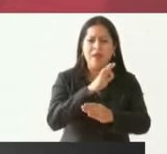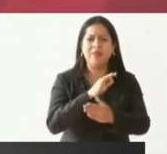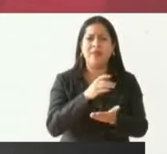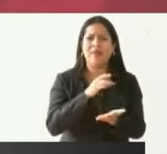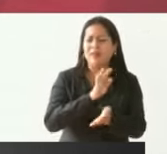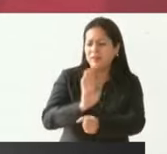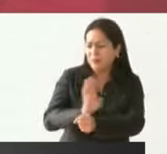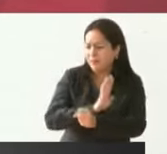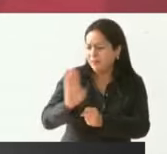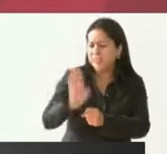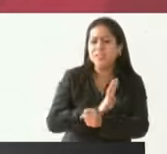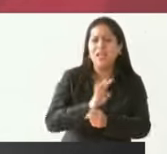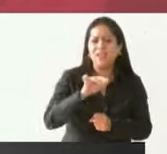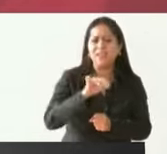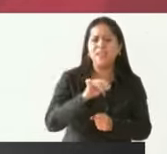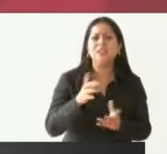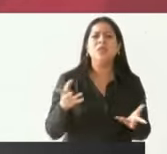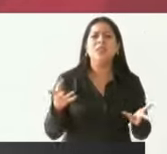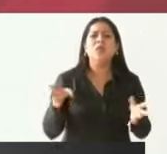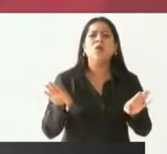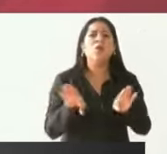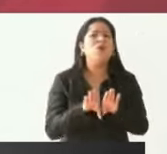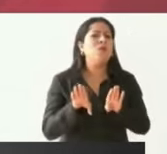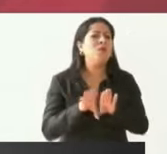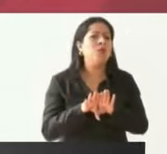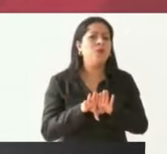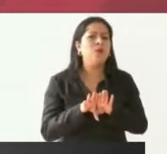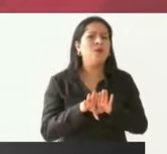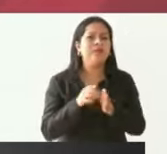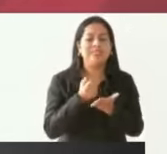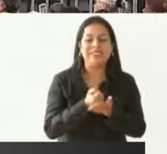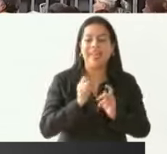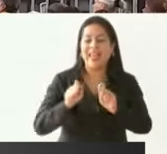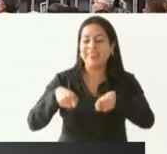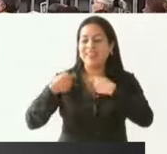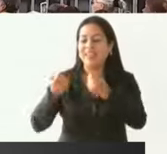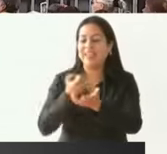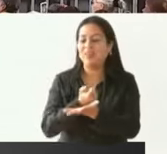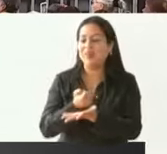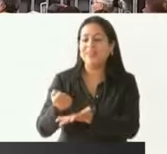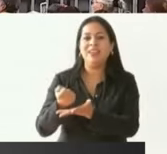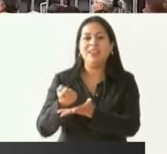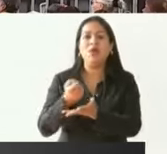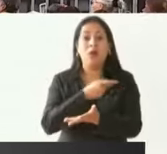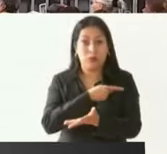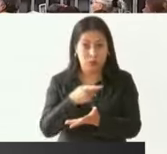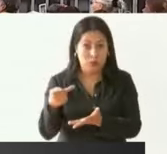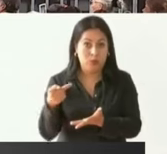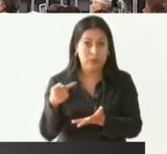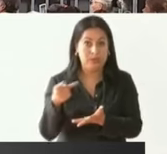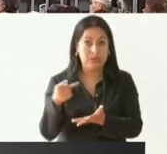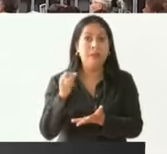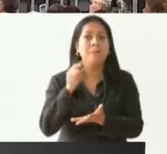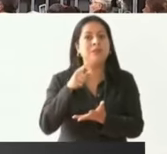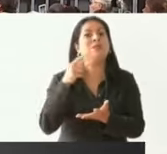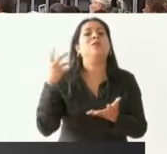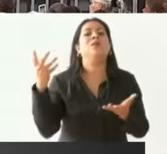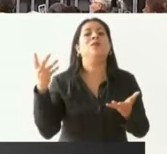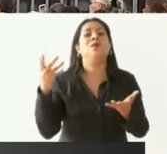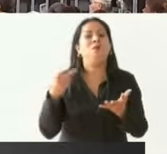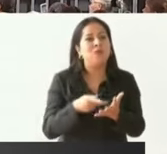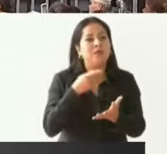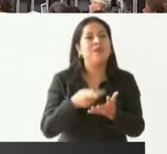Porque como se está destinando recursos abajo, se reactiva la